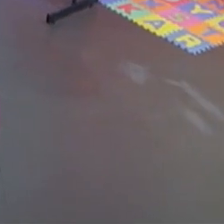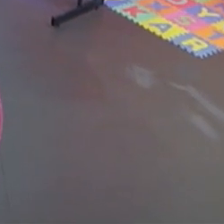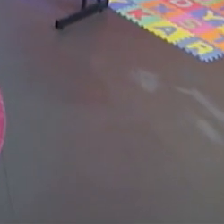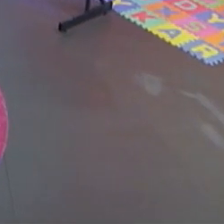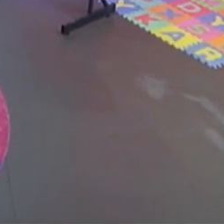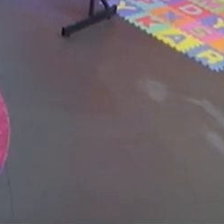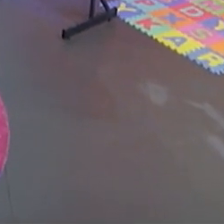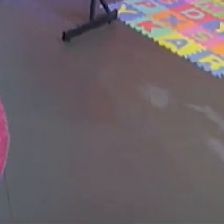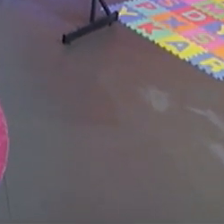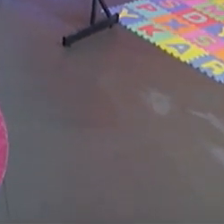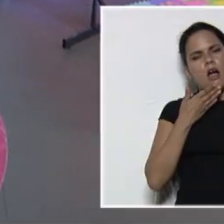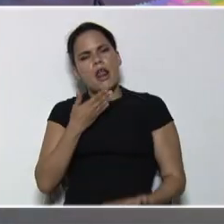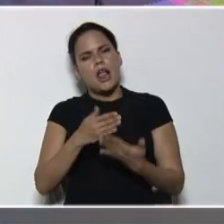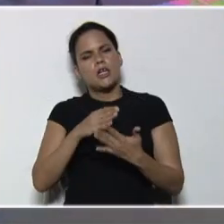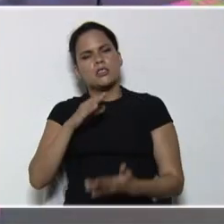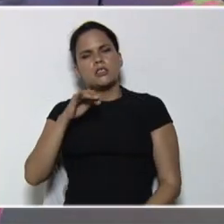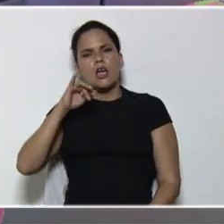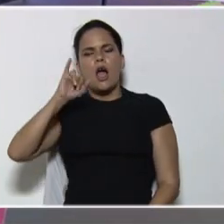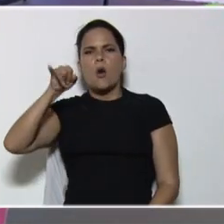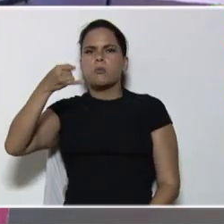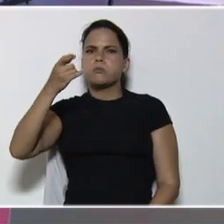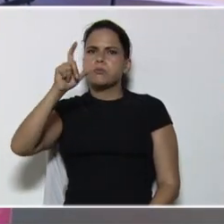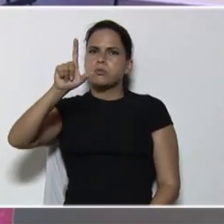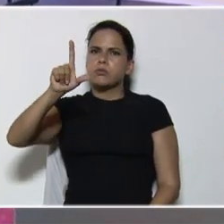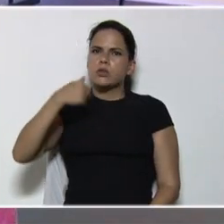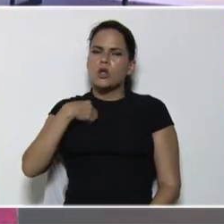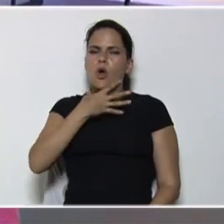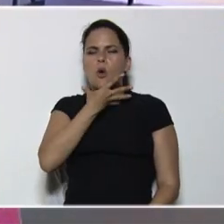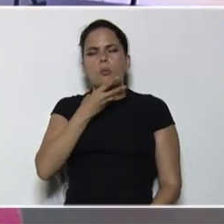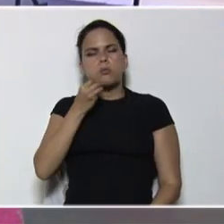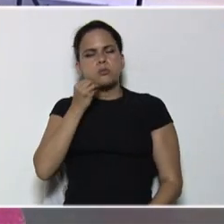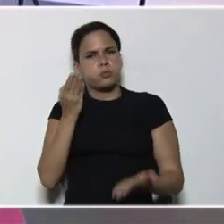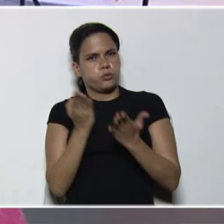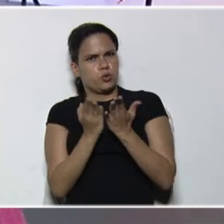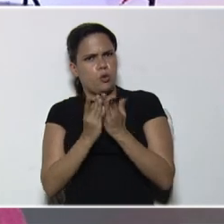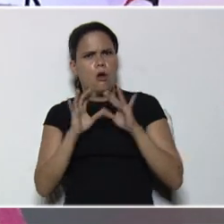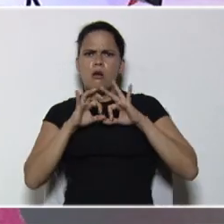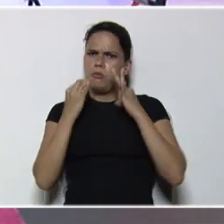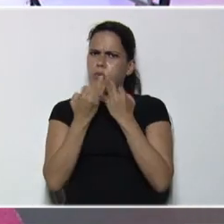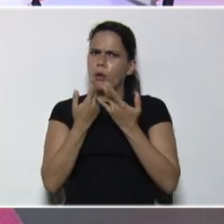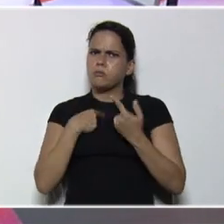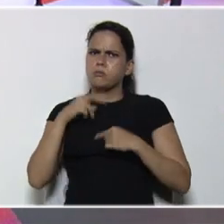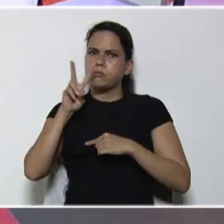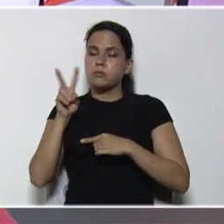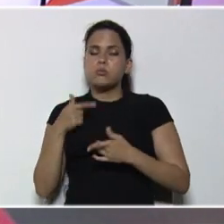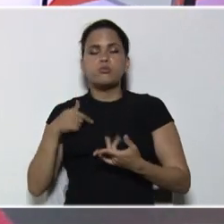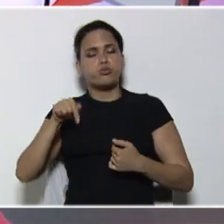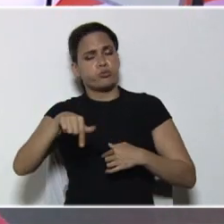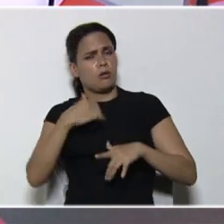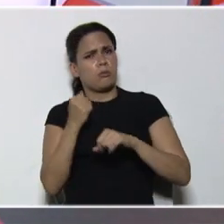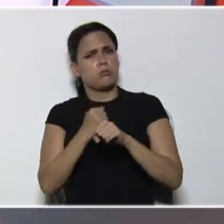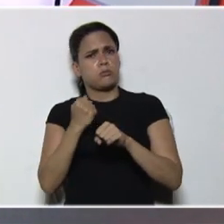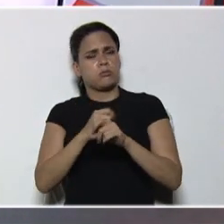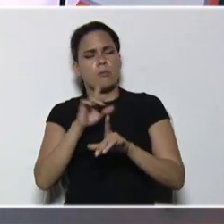Muchas gracias, José Leonardo. Jóvenes, estudiantes y familia venezolana, hoy voy a estar trabajando para primero,